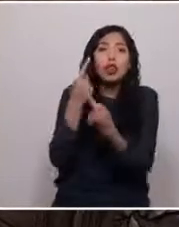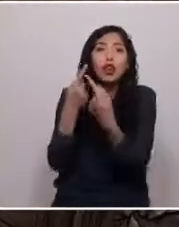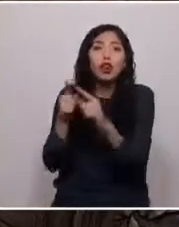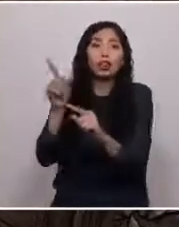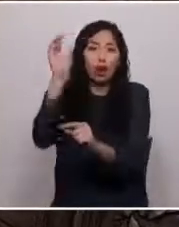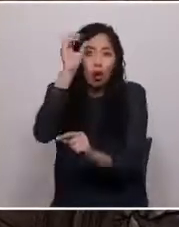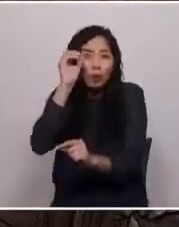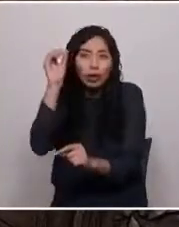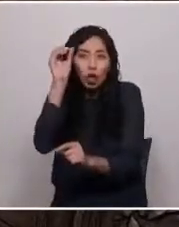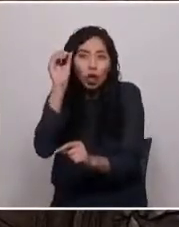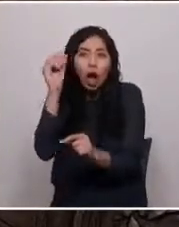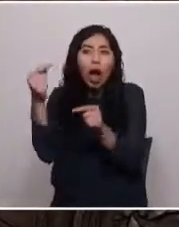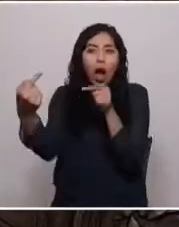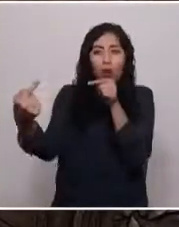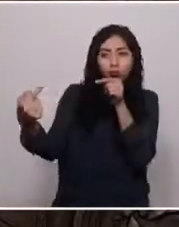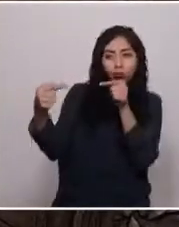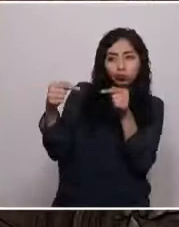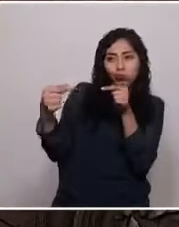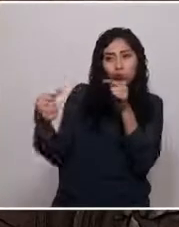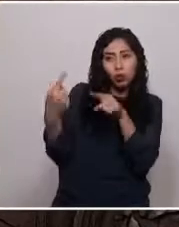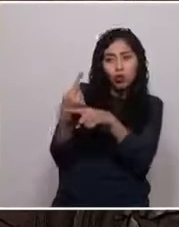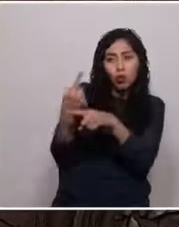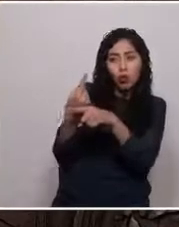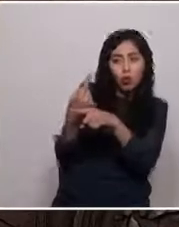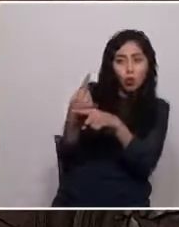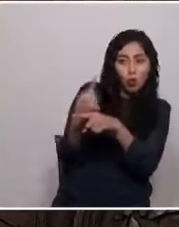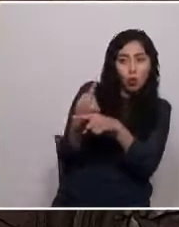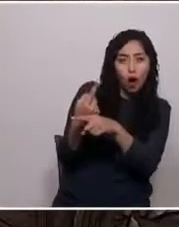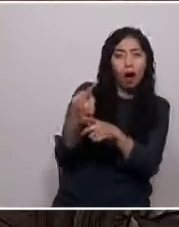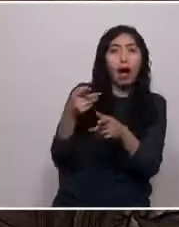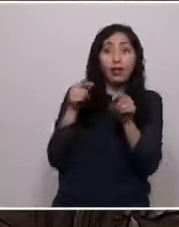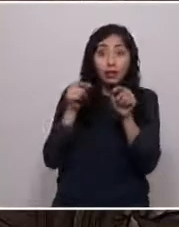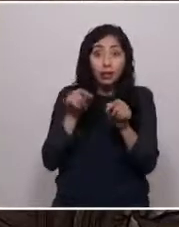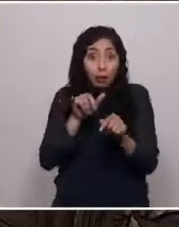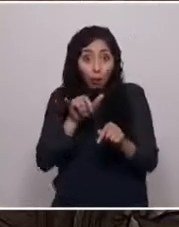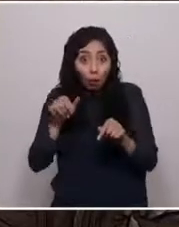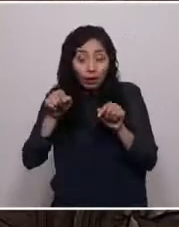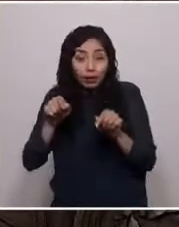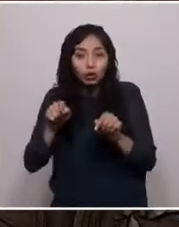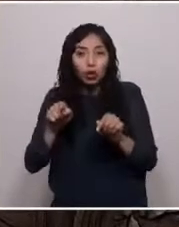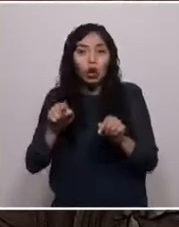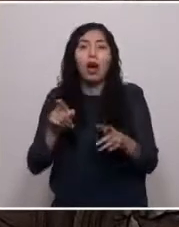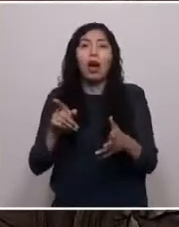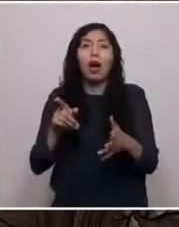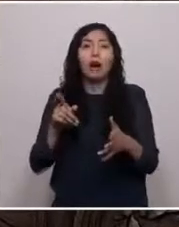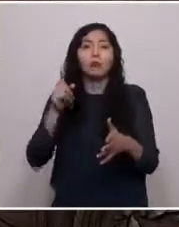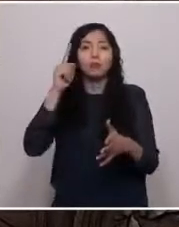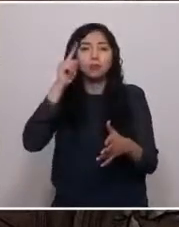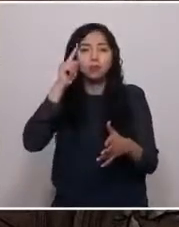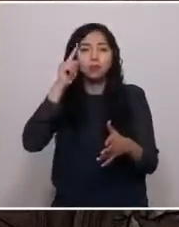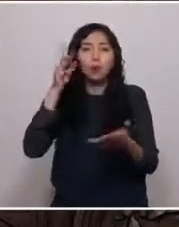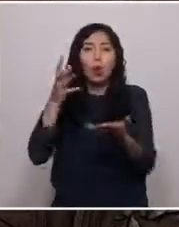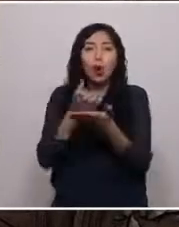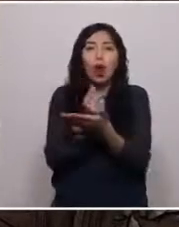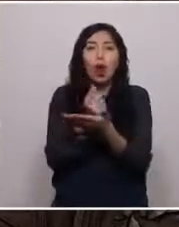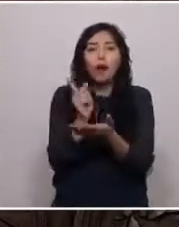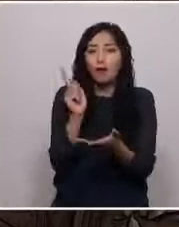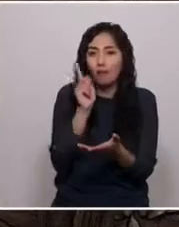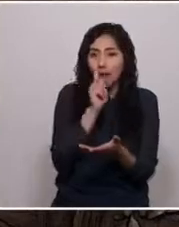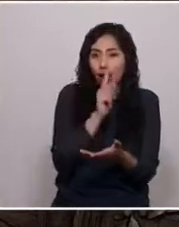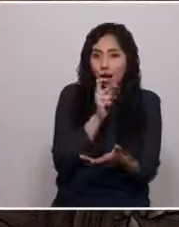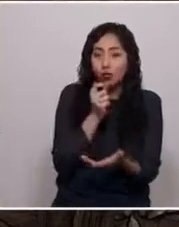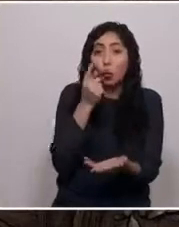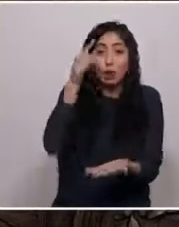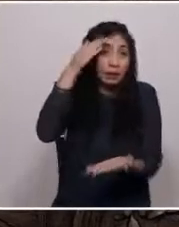discutirlas, evaluarlas, y luego de este proceso llegar a una conclusión que no será necesariamente la